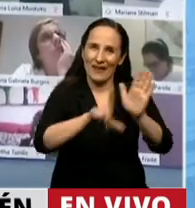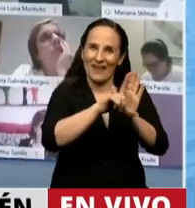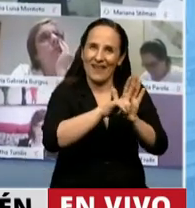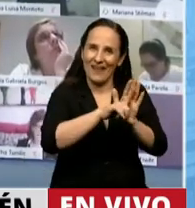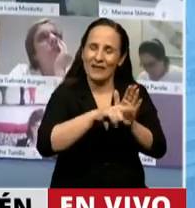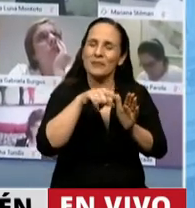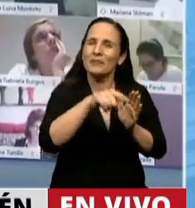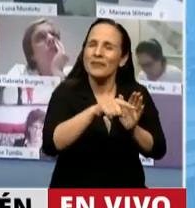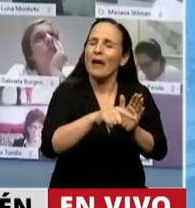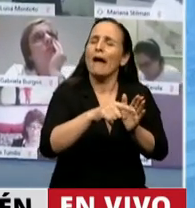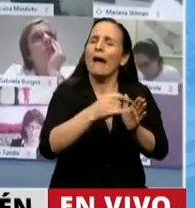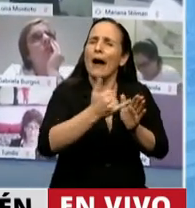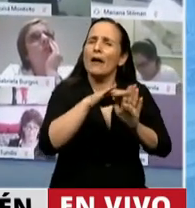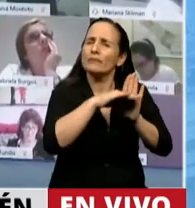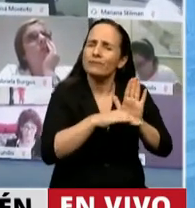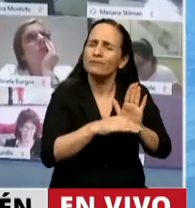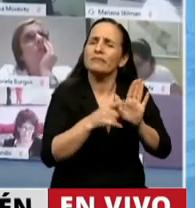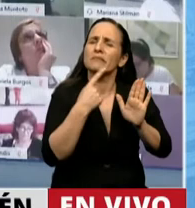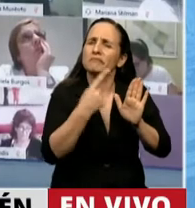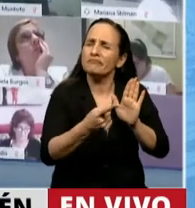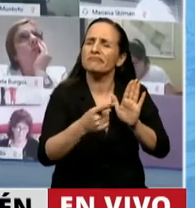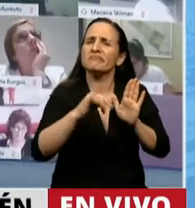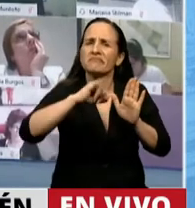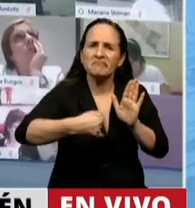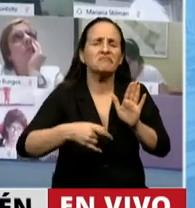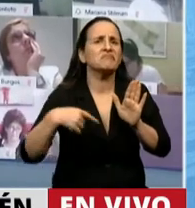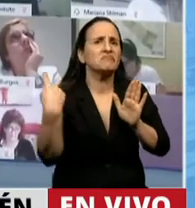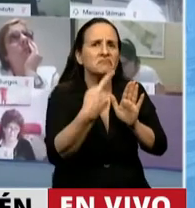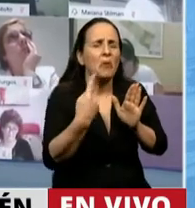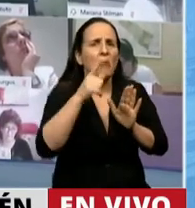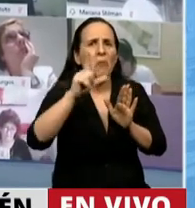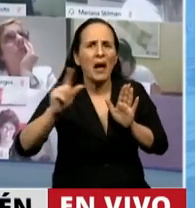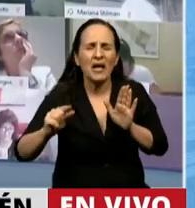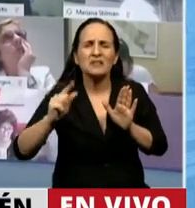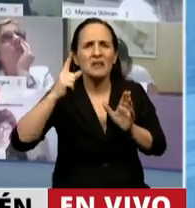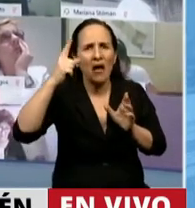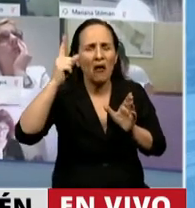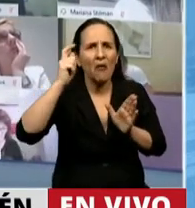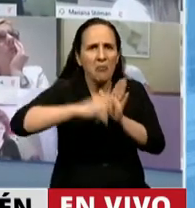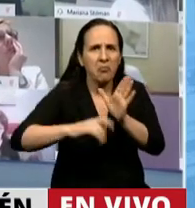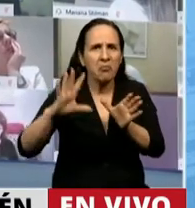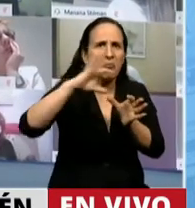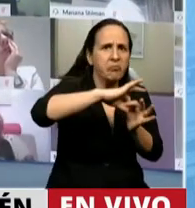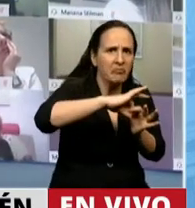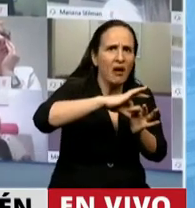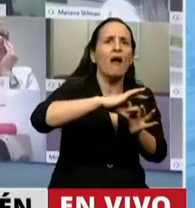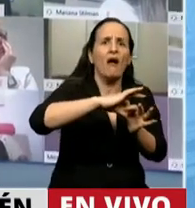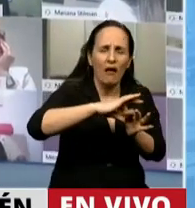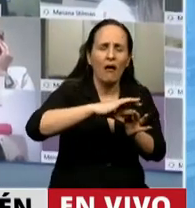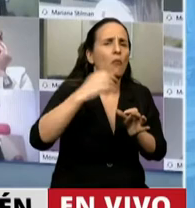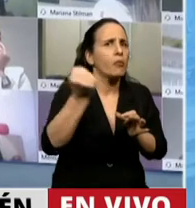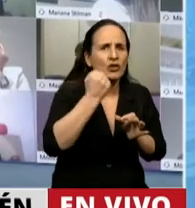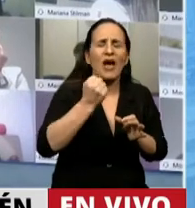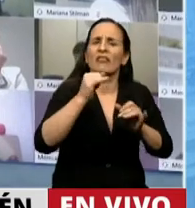de Río Más 20 estableció para todos los estados que suscriben el acceso a la información, la